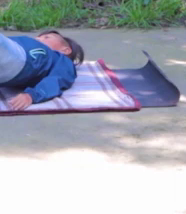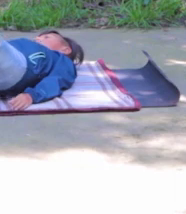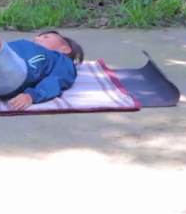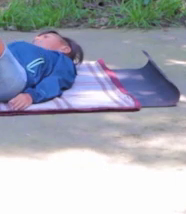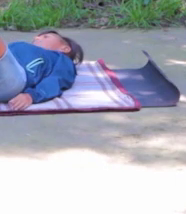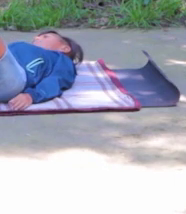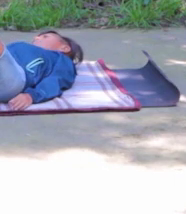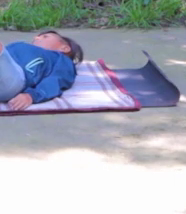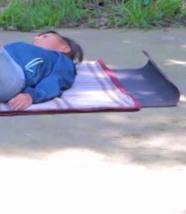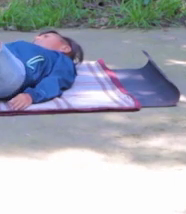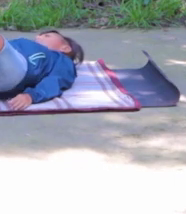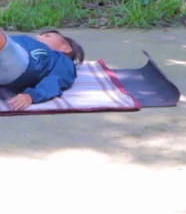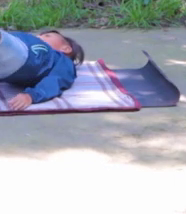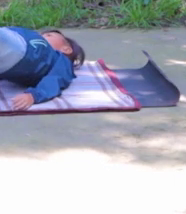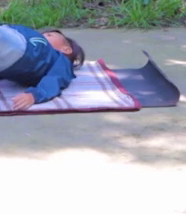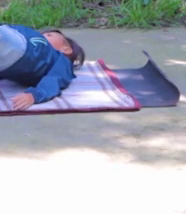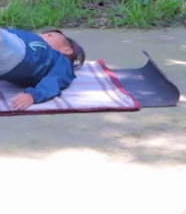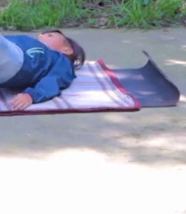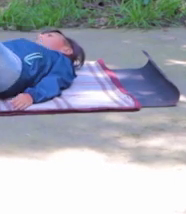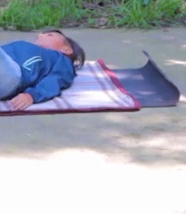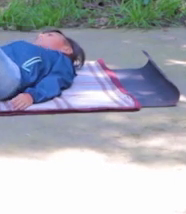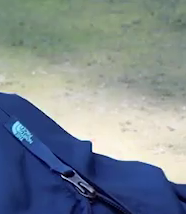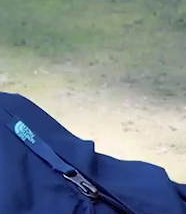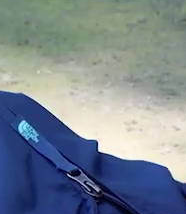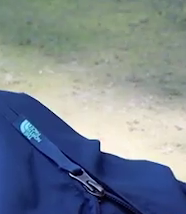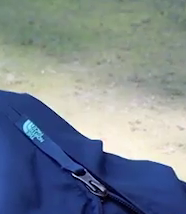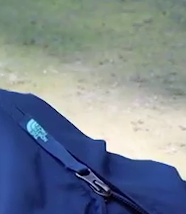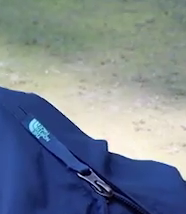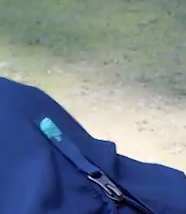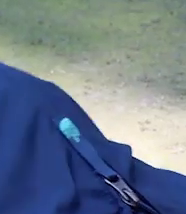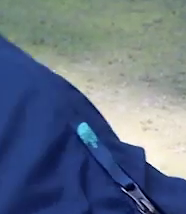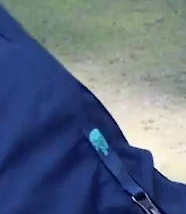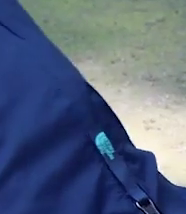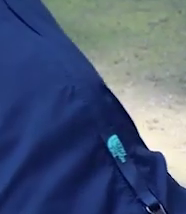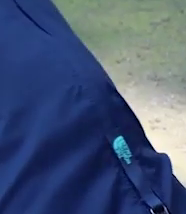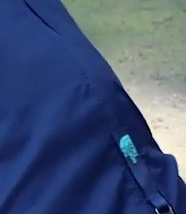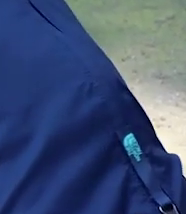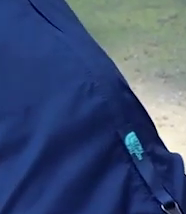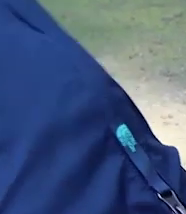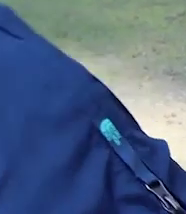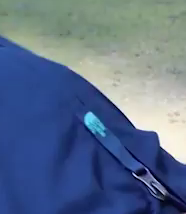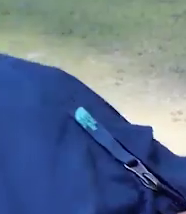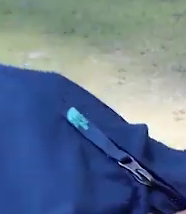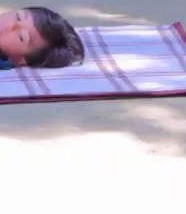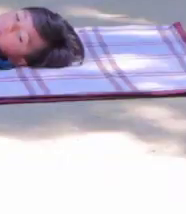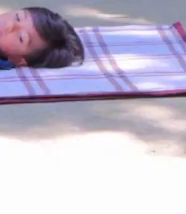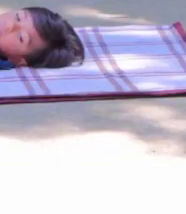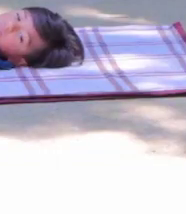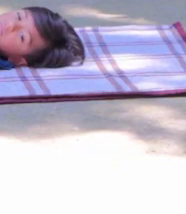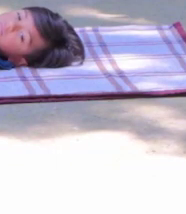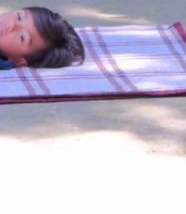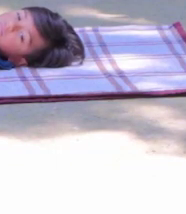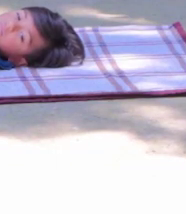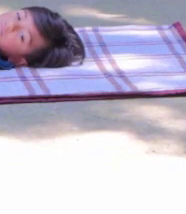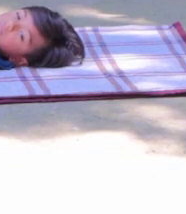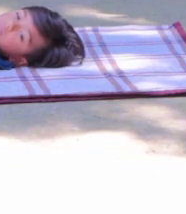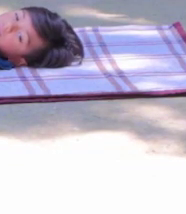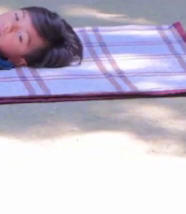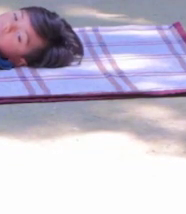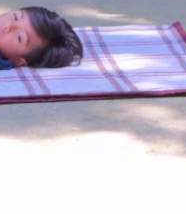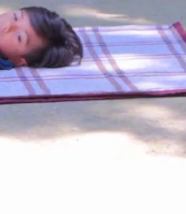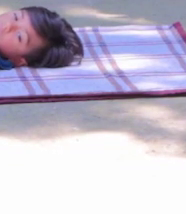Pies juntos. Elevamos, elevando la cadera. Elevamos cadera. Y bajamos. Respiramos.